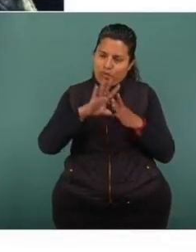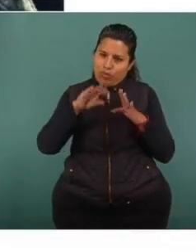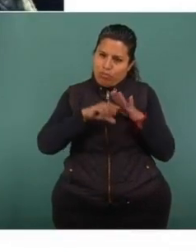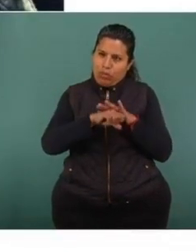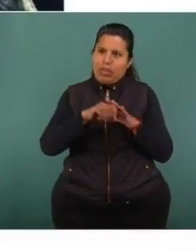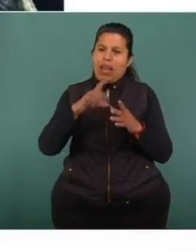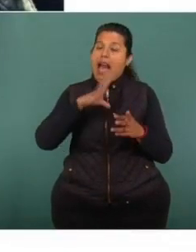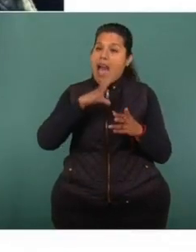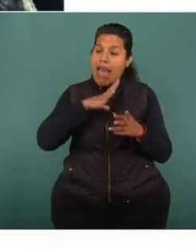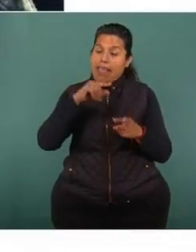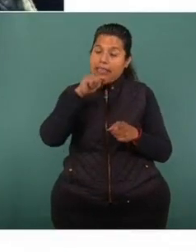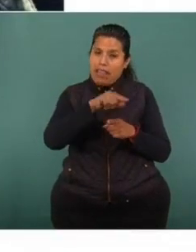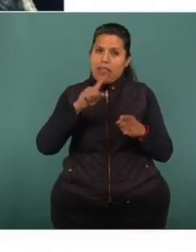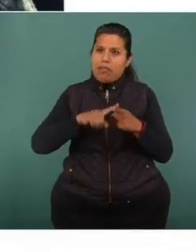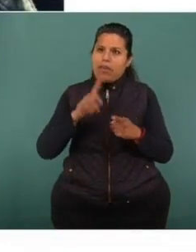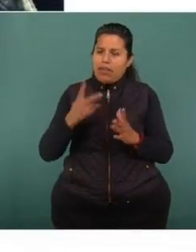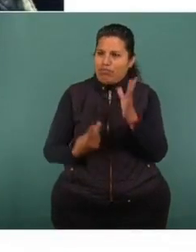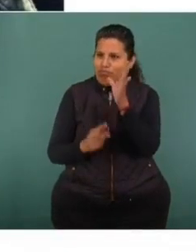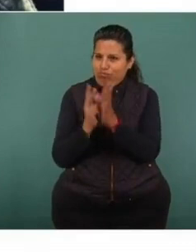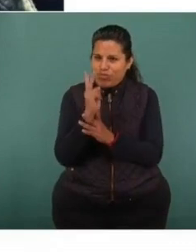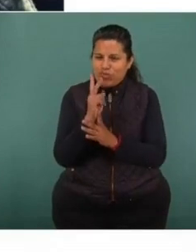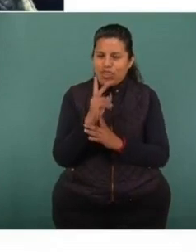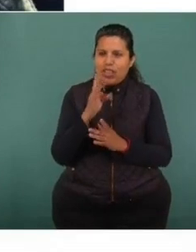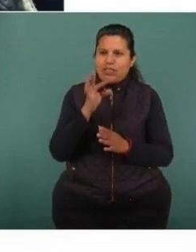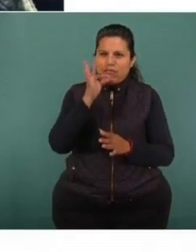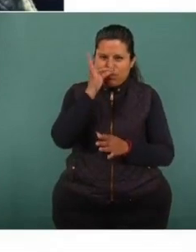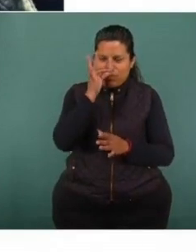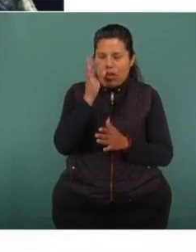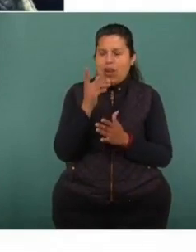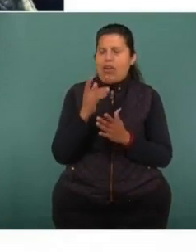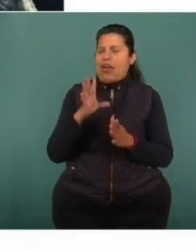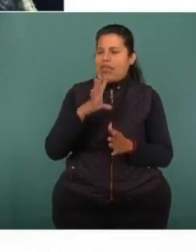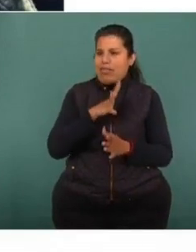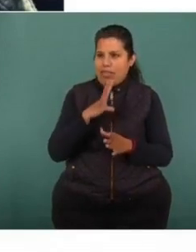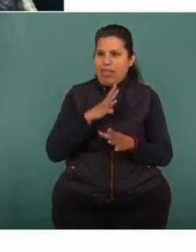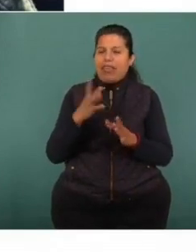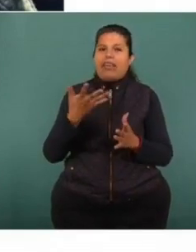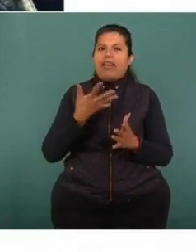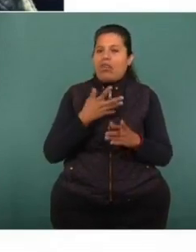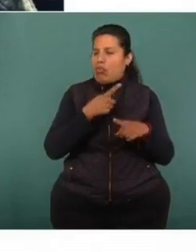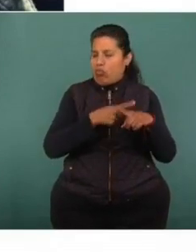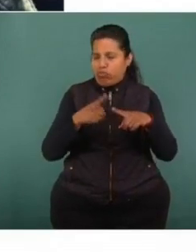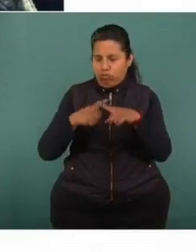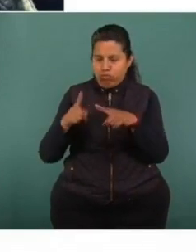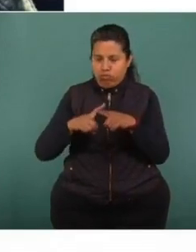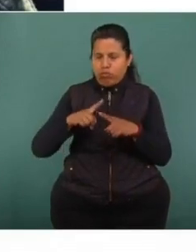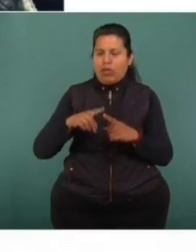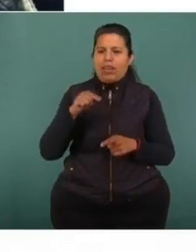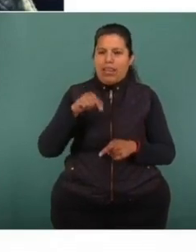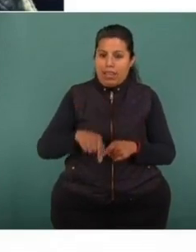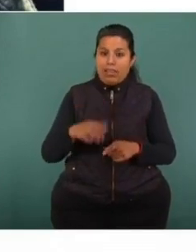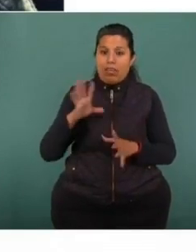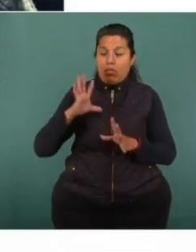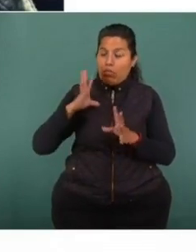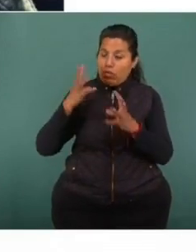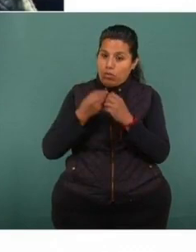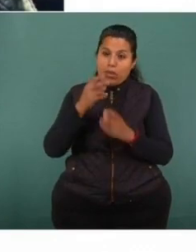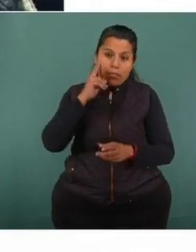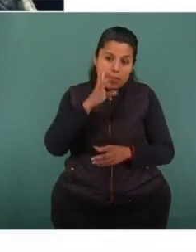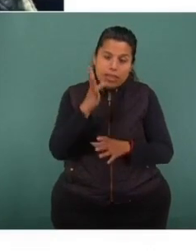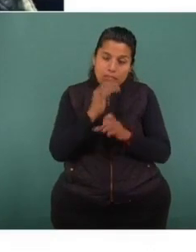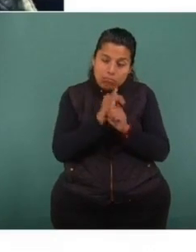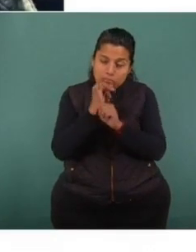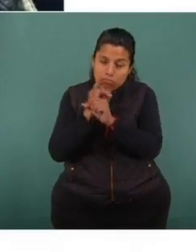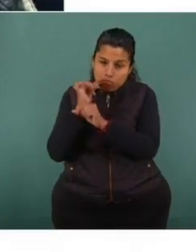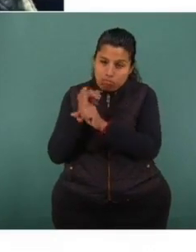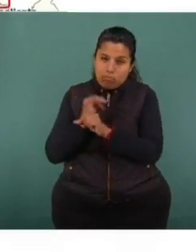de marihuana se han erradicado, 362 y así todo el numeral de todo lo que se ha hecho en lo que va del año. La que sigue, por